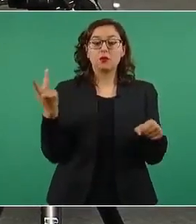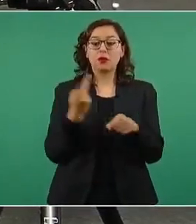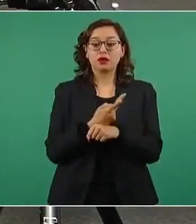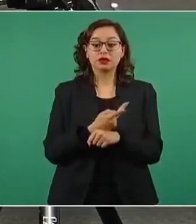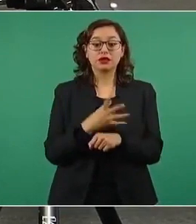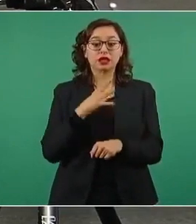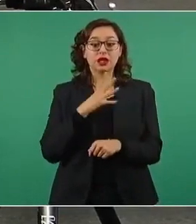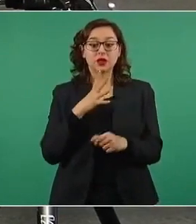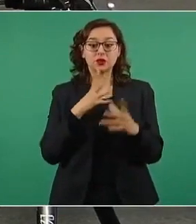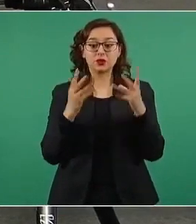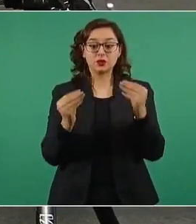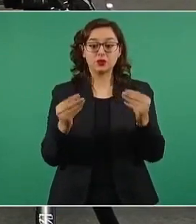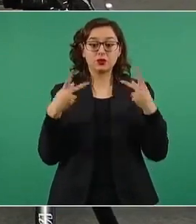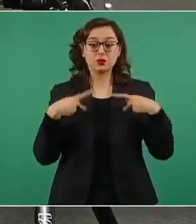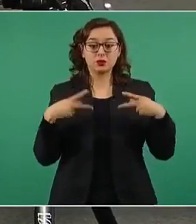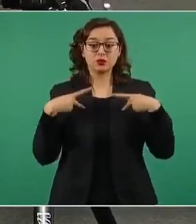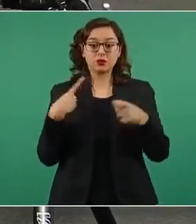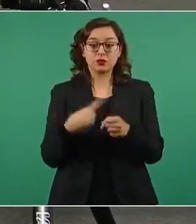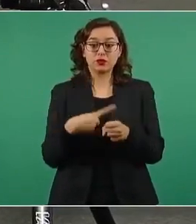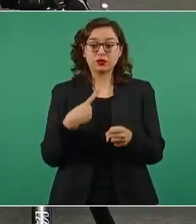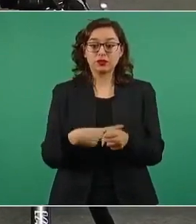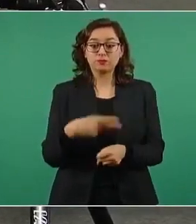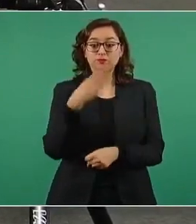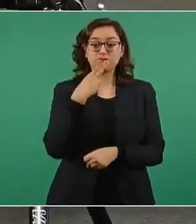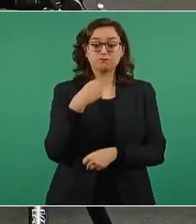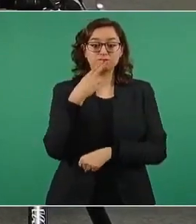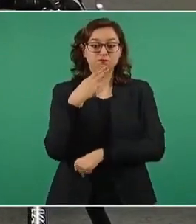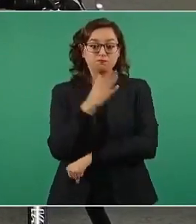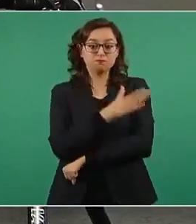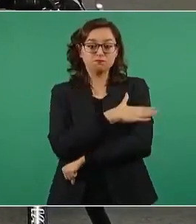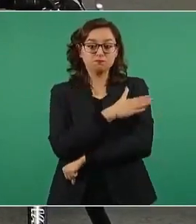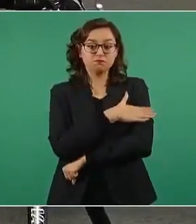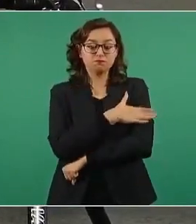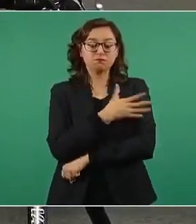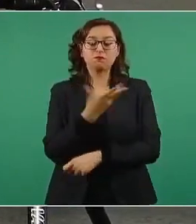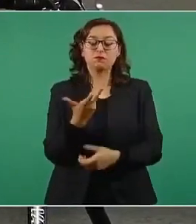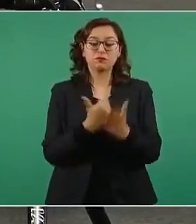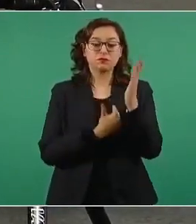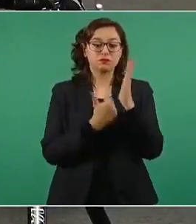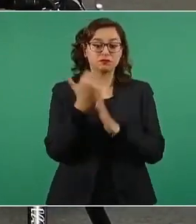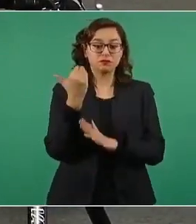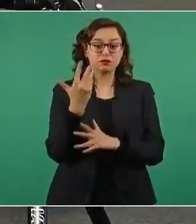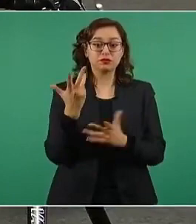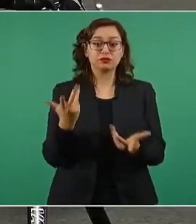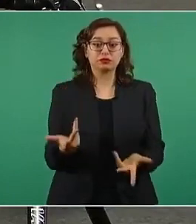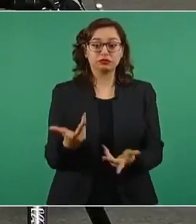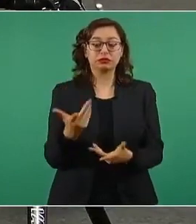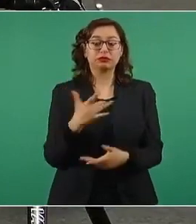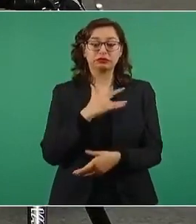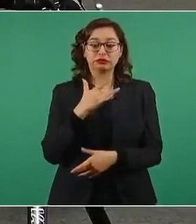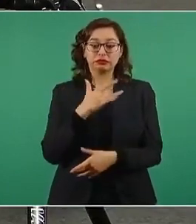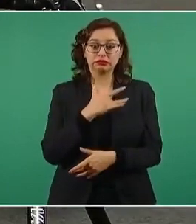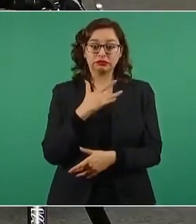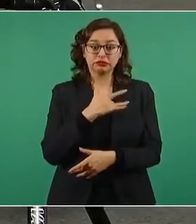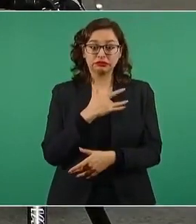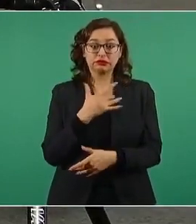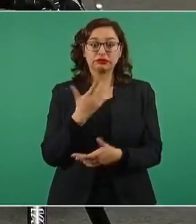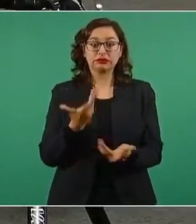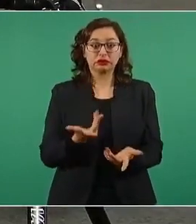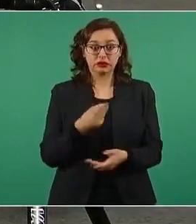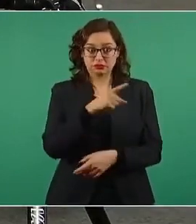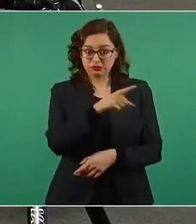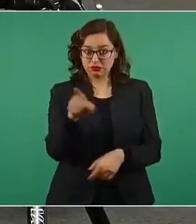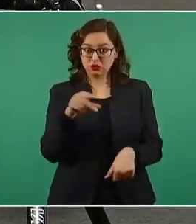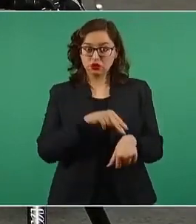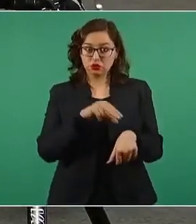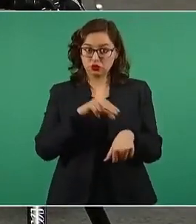tratamiento para la diabetes, para la hipertensión. Ha habido casos de arritmias, no me dejarán mentir los